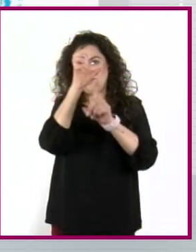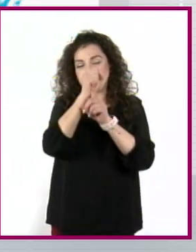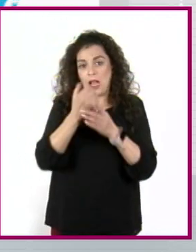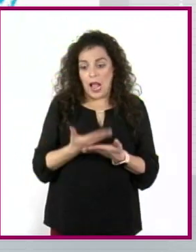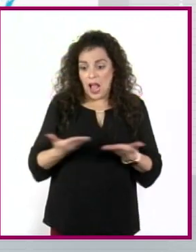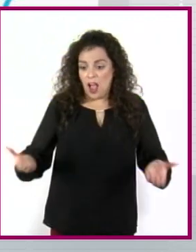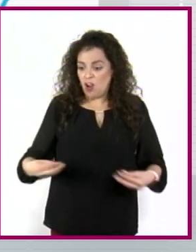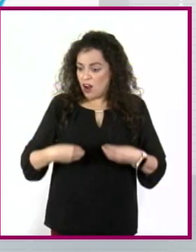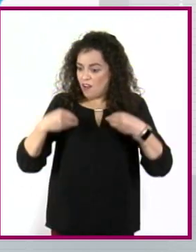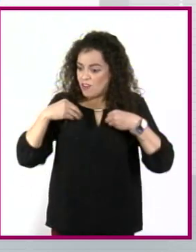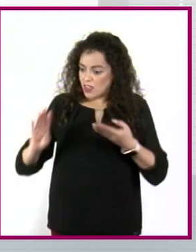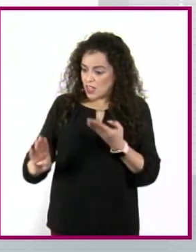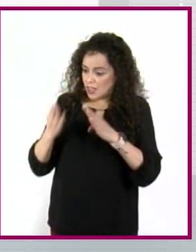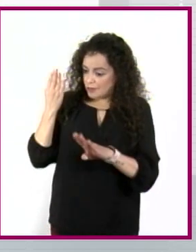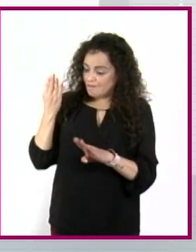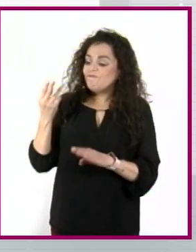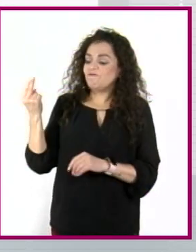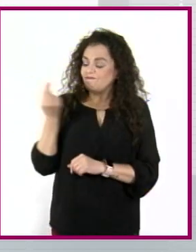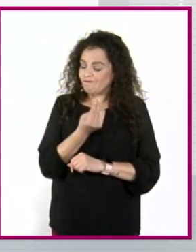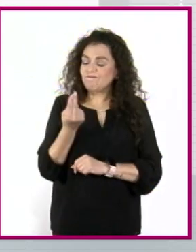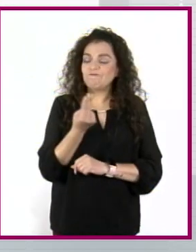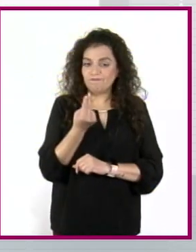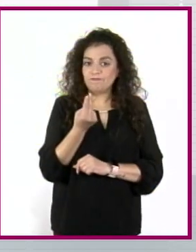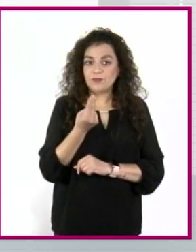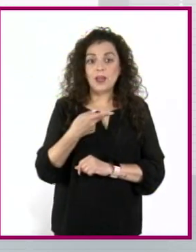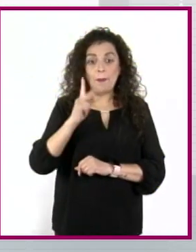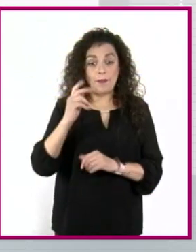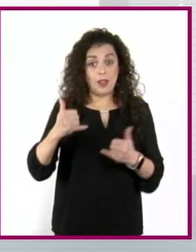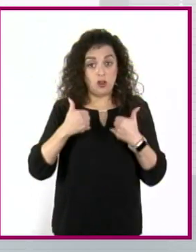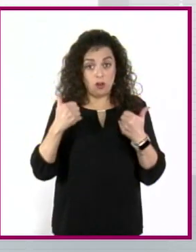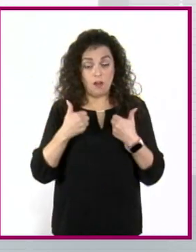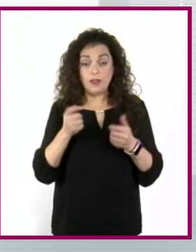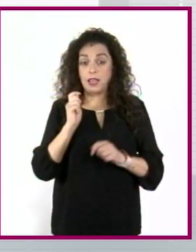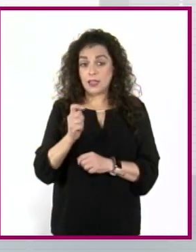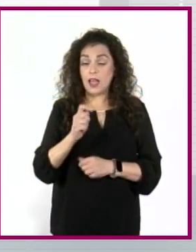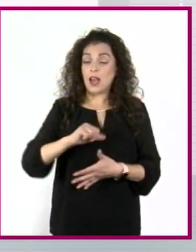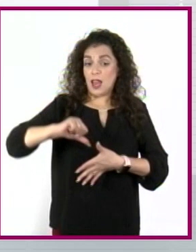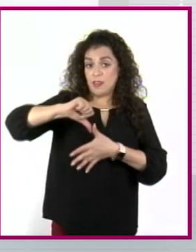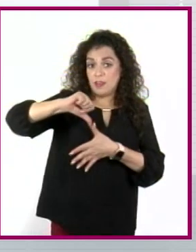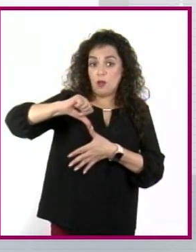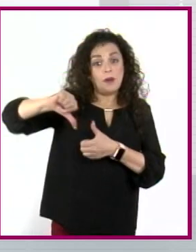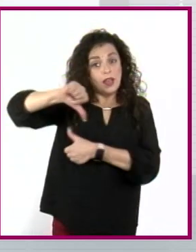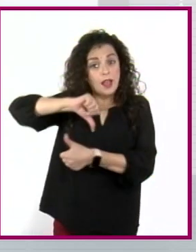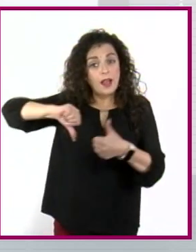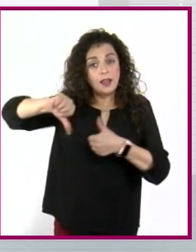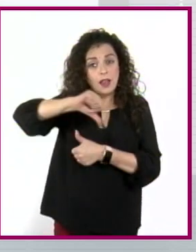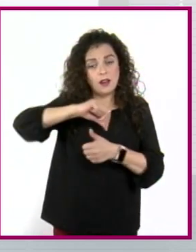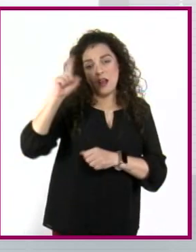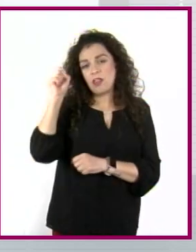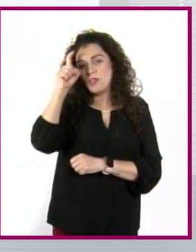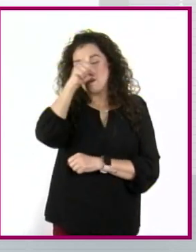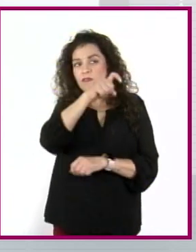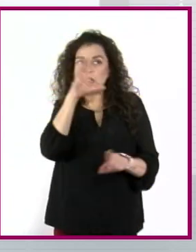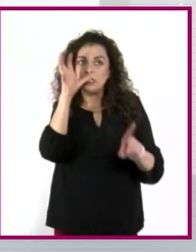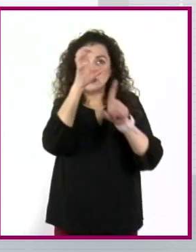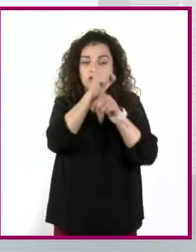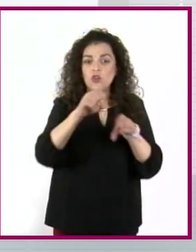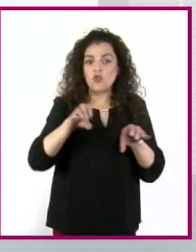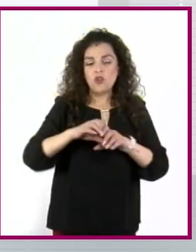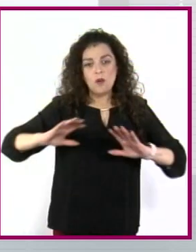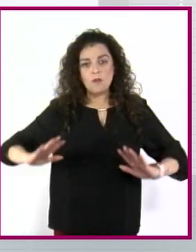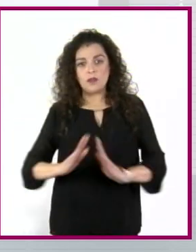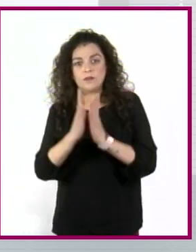actual. Sin embargo, las juventudes de Latinoamérica y el Caribe enfrentan grandes desafíos que restringen su participación en la